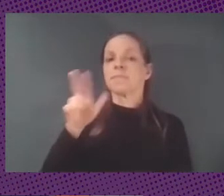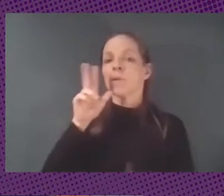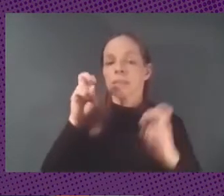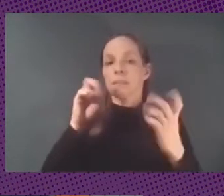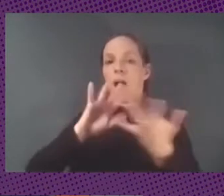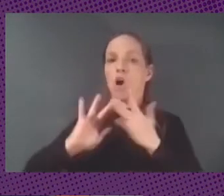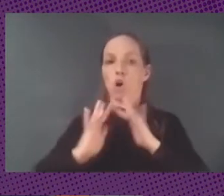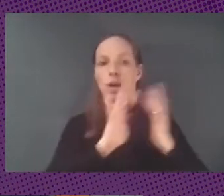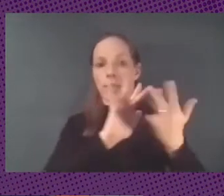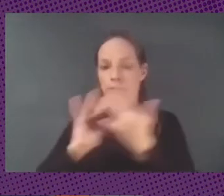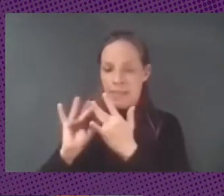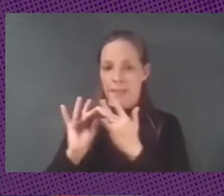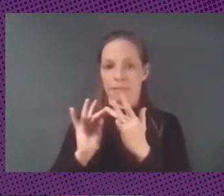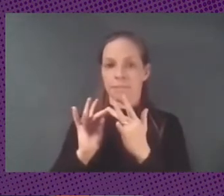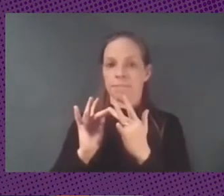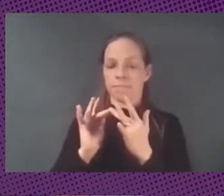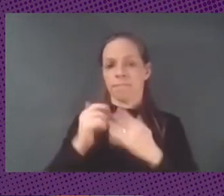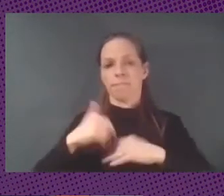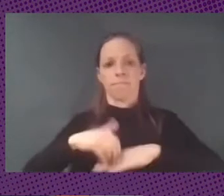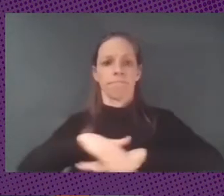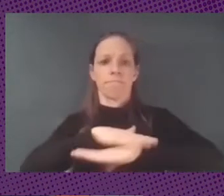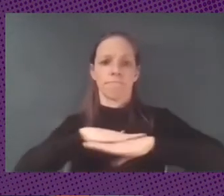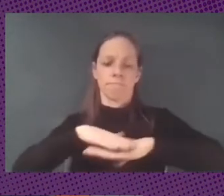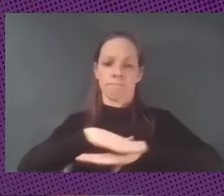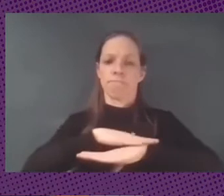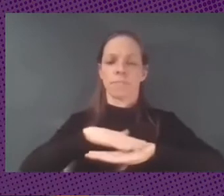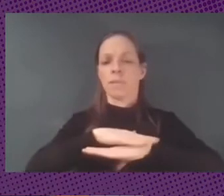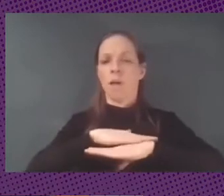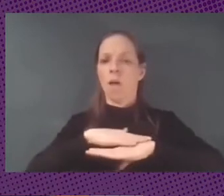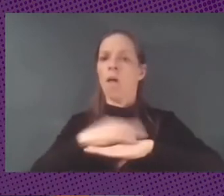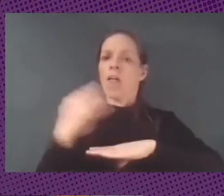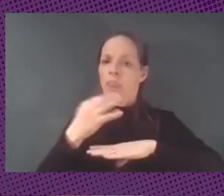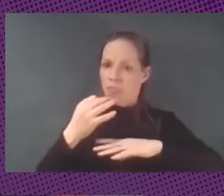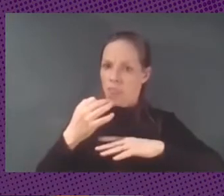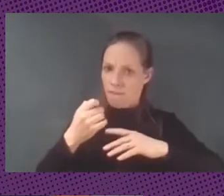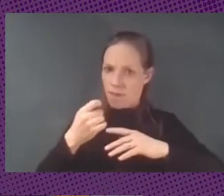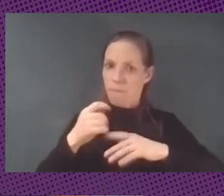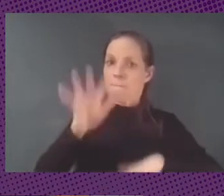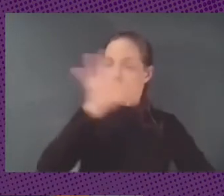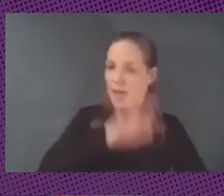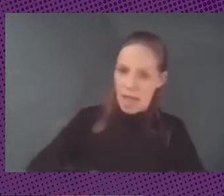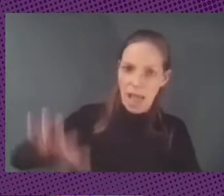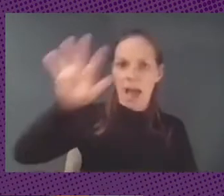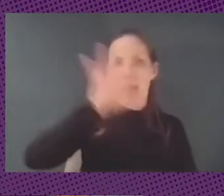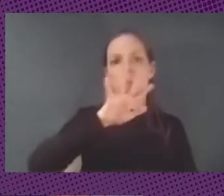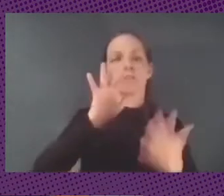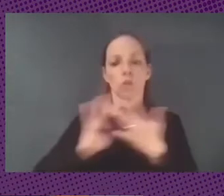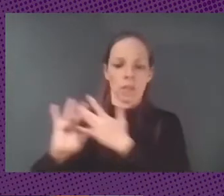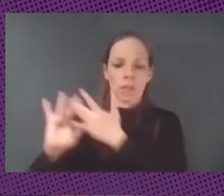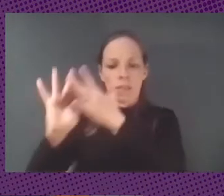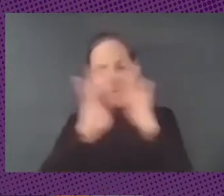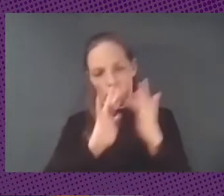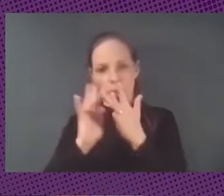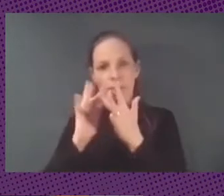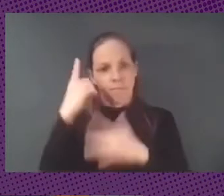que el Estado sea garante de la conectividad de todo el país porque en estos lados al menos